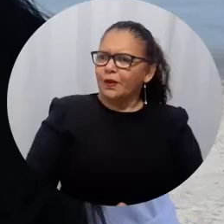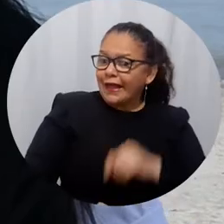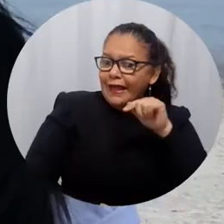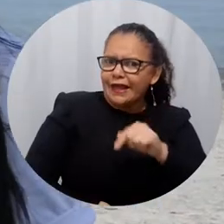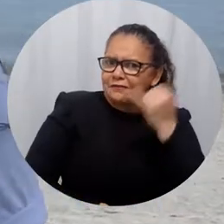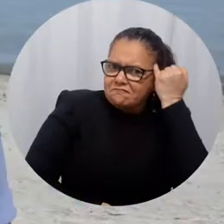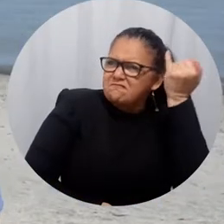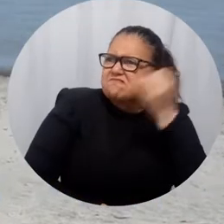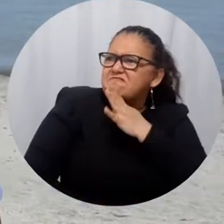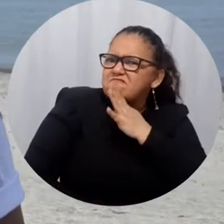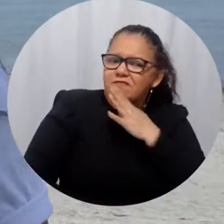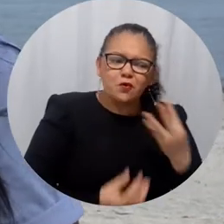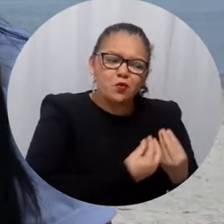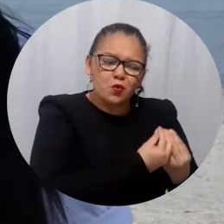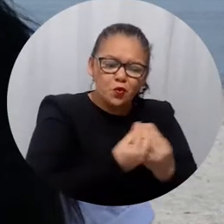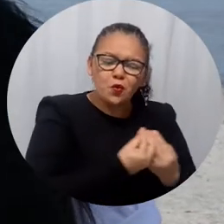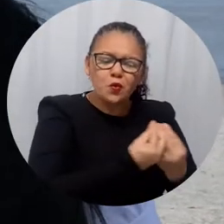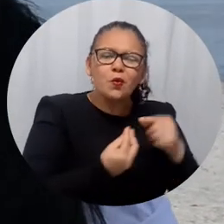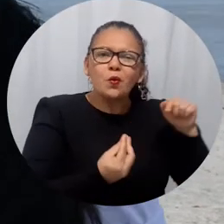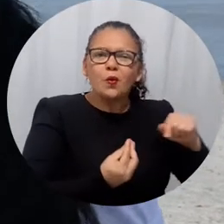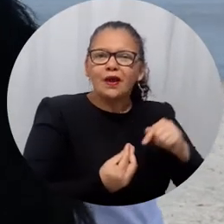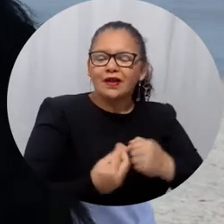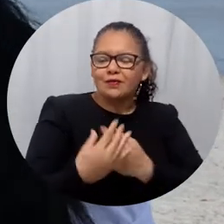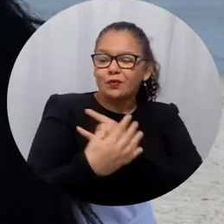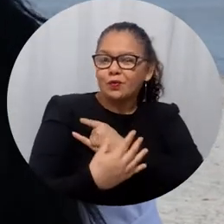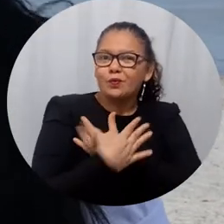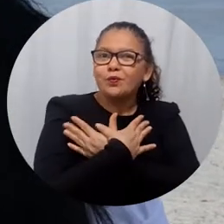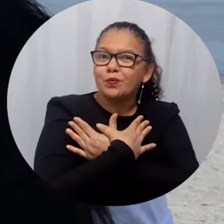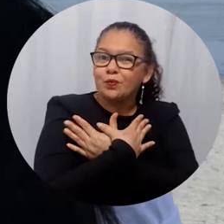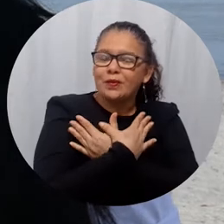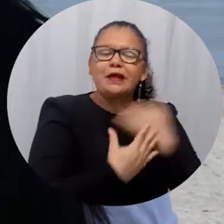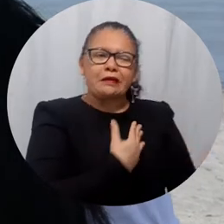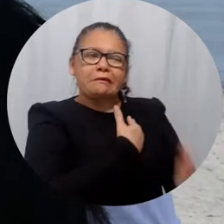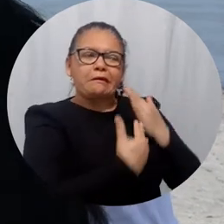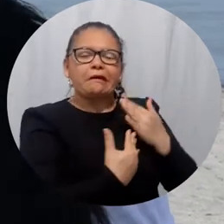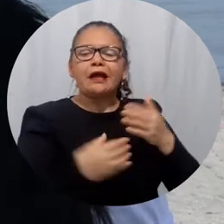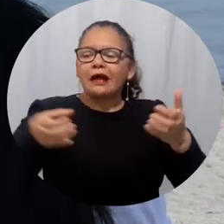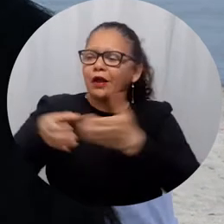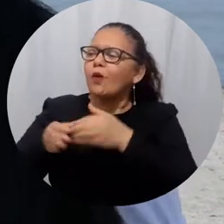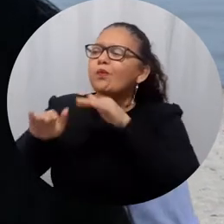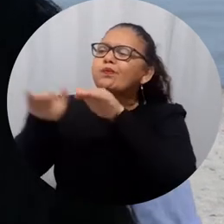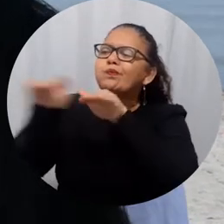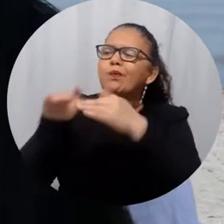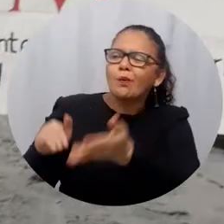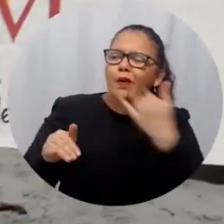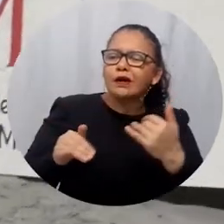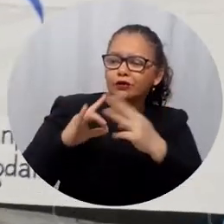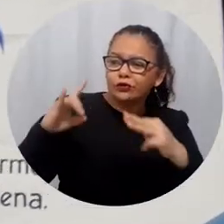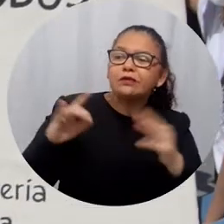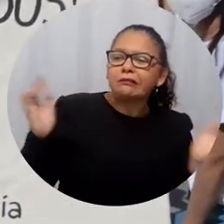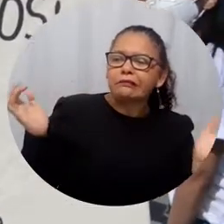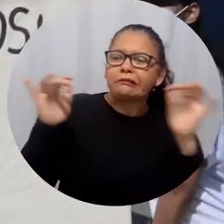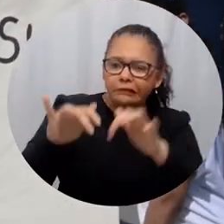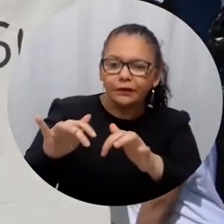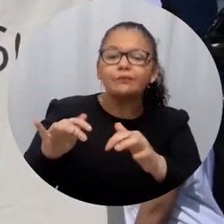Bueno, esta iniciativa realmente surgió de una invitación que se pasó desde el Parlamento Andino a todas las asociaciones estudiantiles